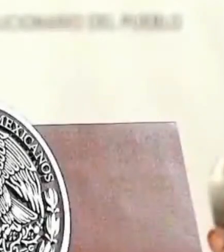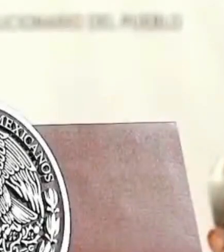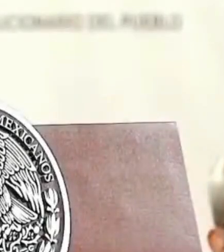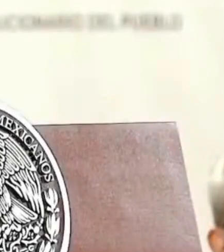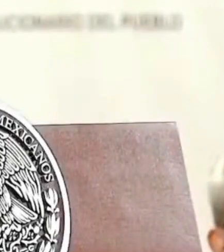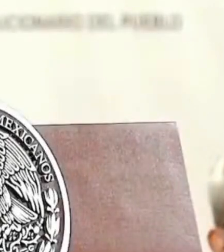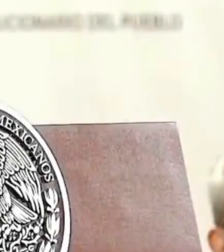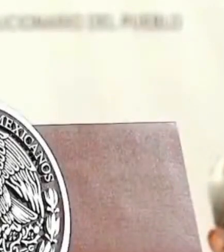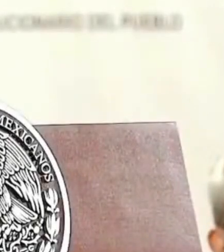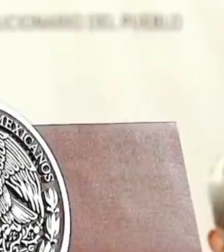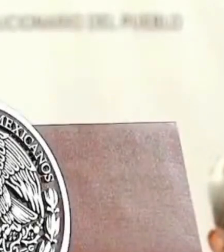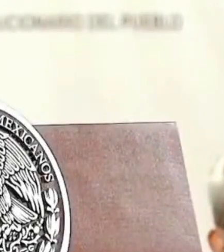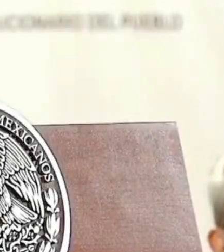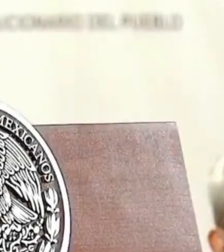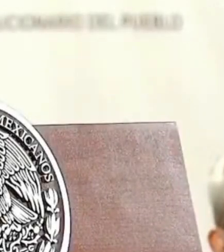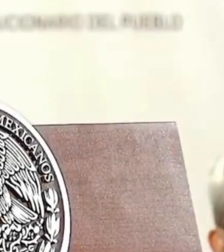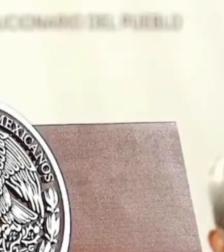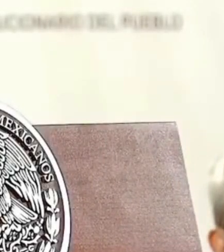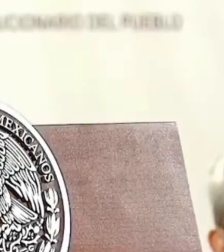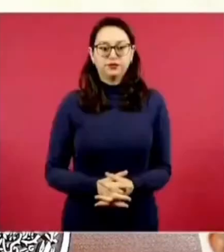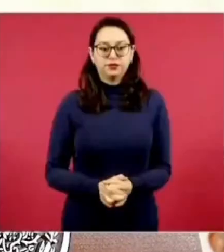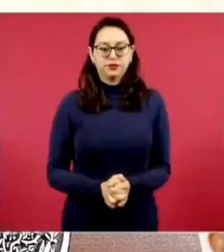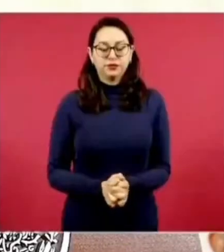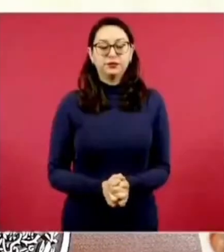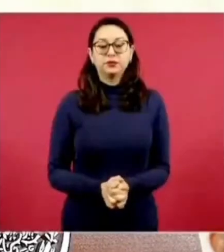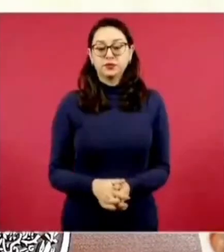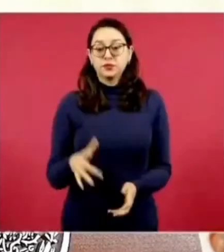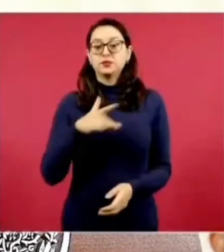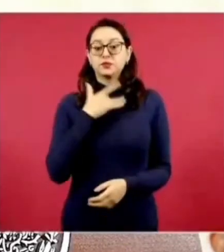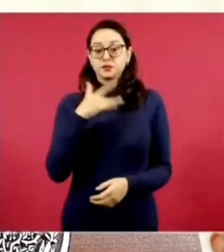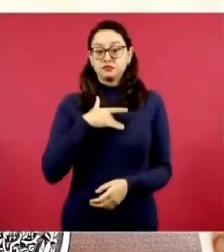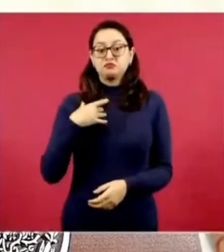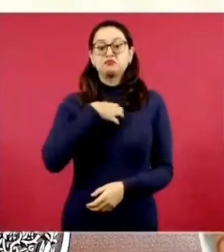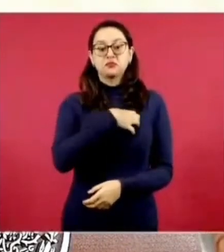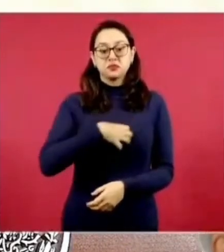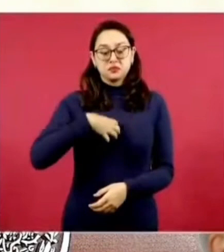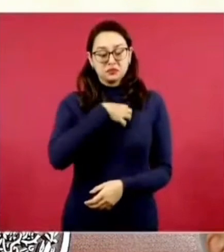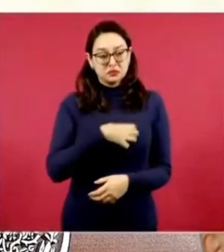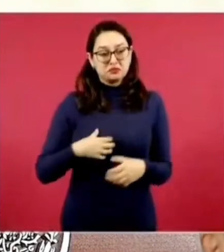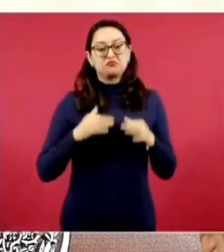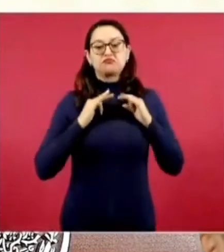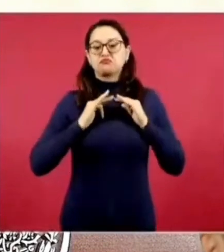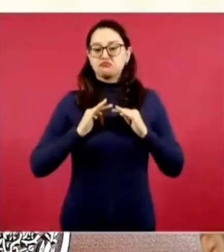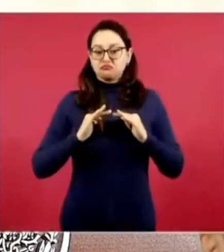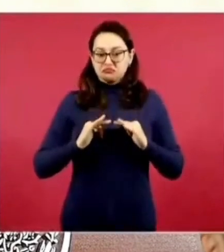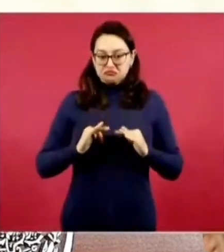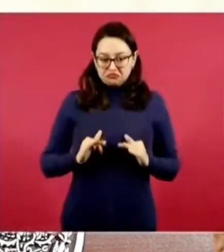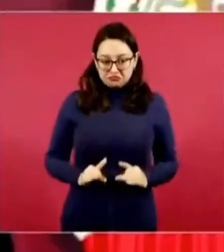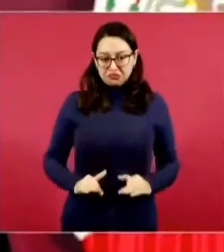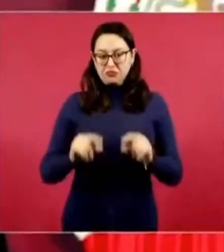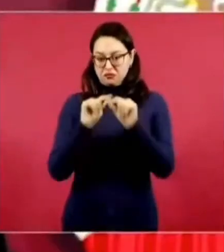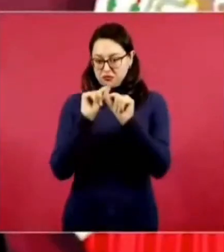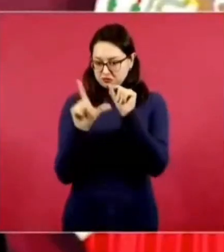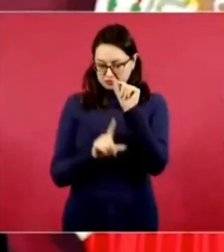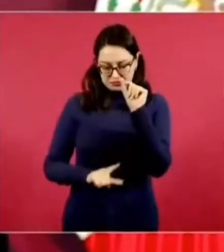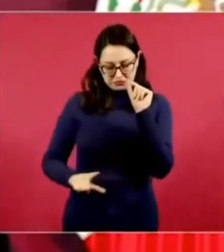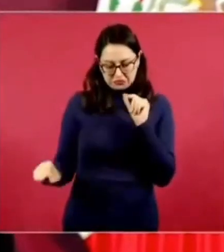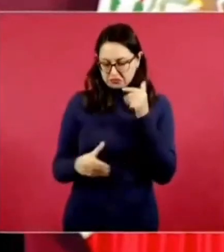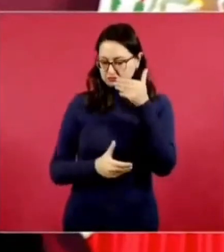tranquilo porque el país va a seguir su marcha